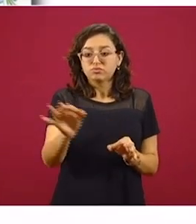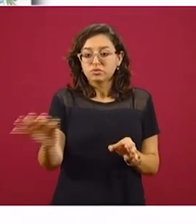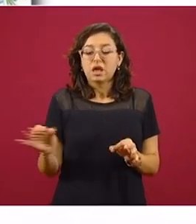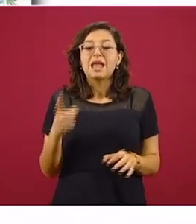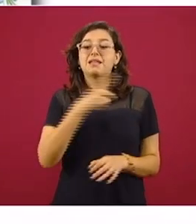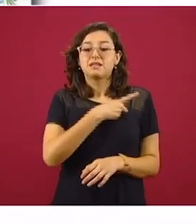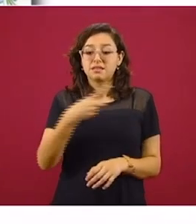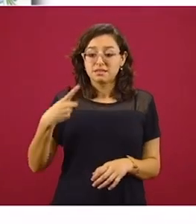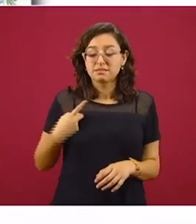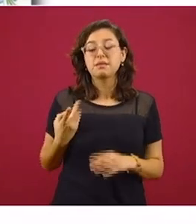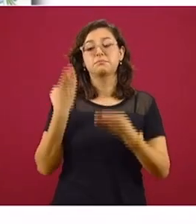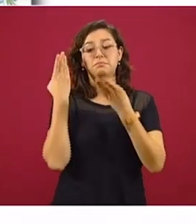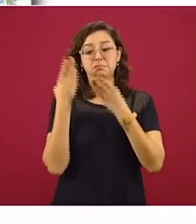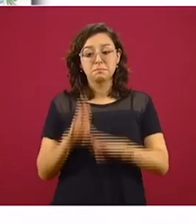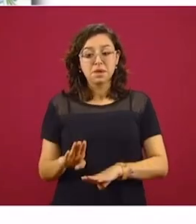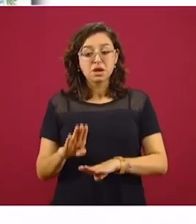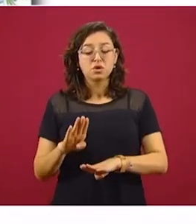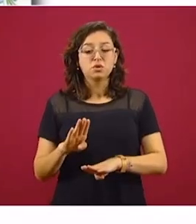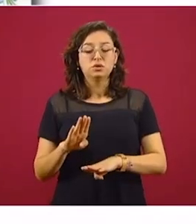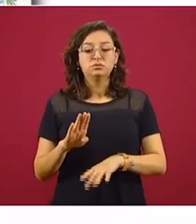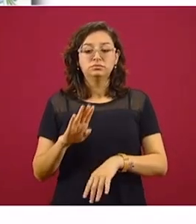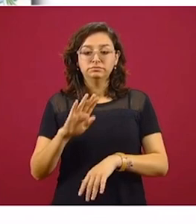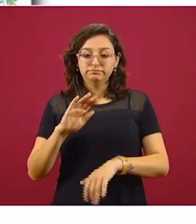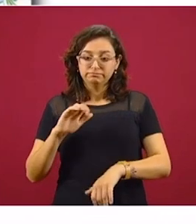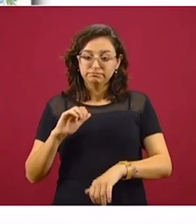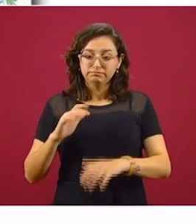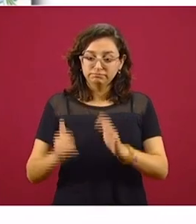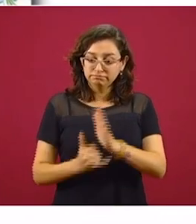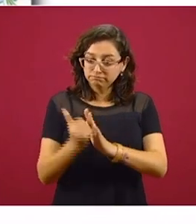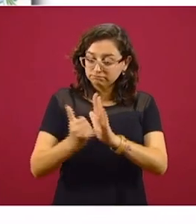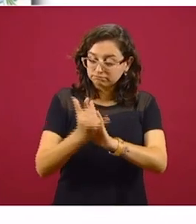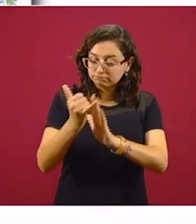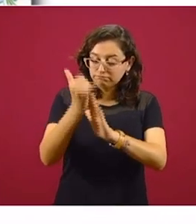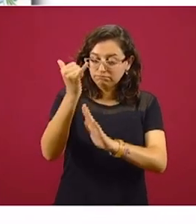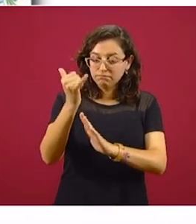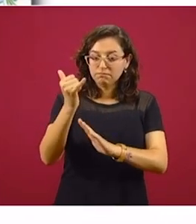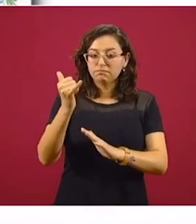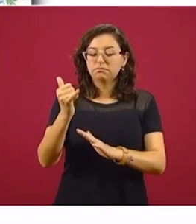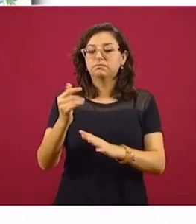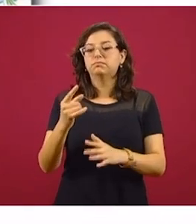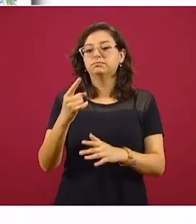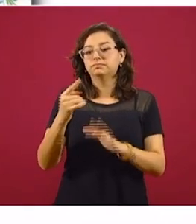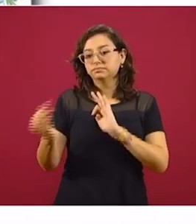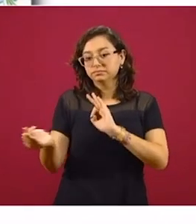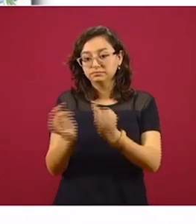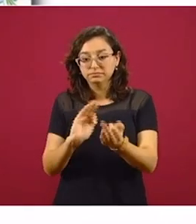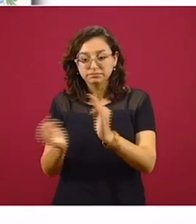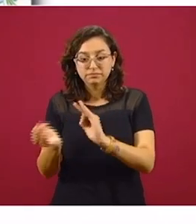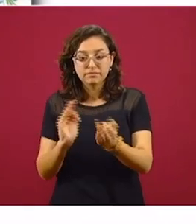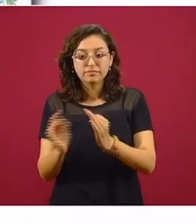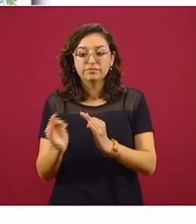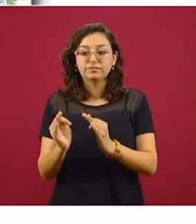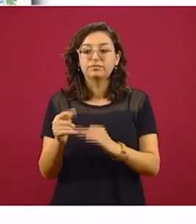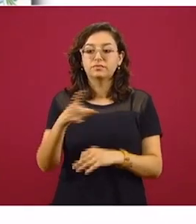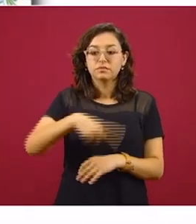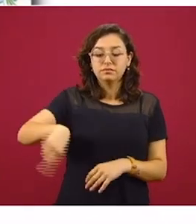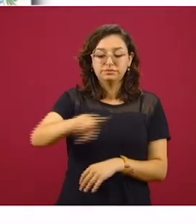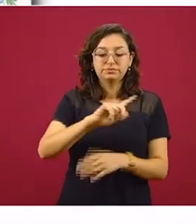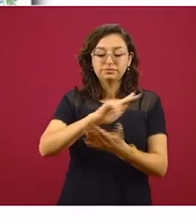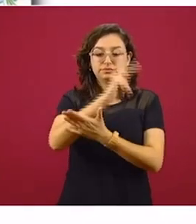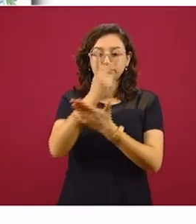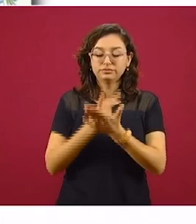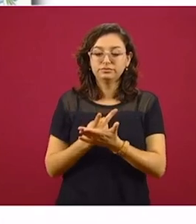en donde se tenga servicios financieros en forma cercana y para los beneficiarios de los programas sociales